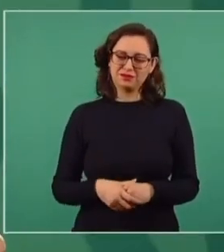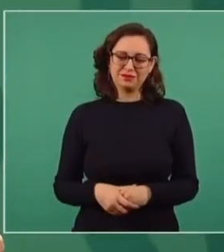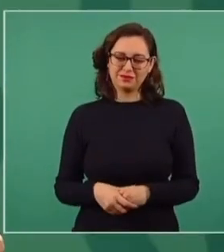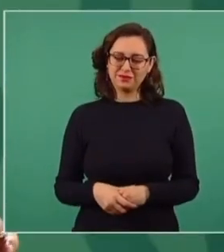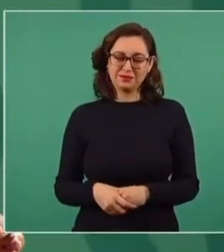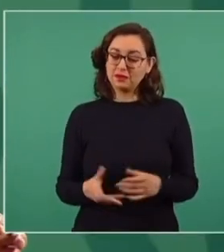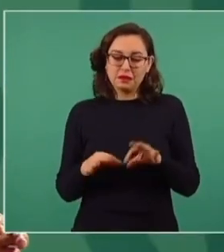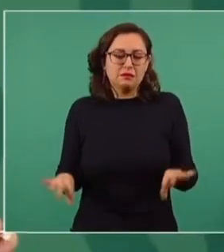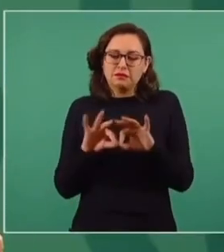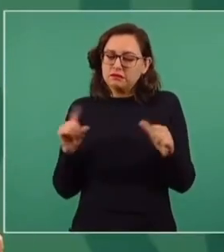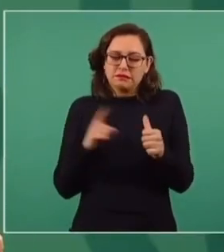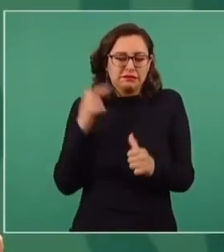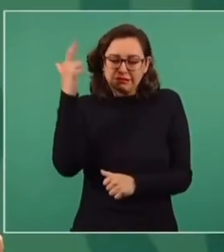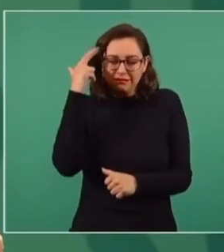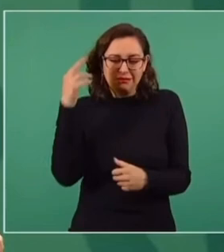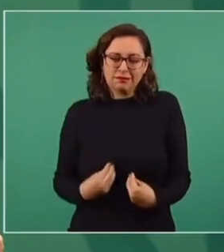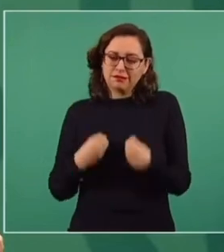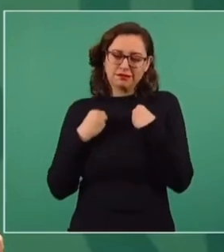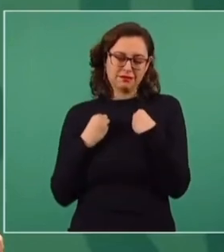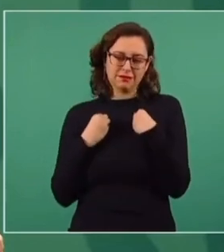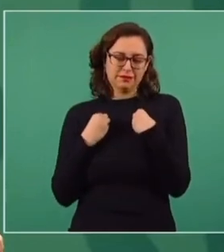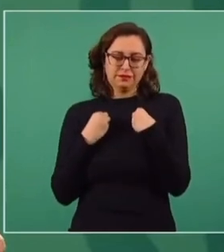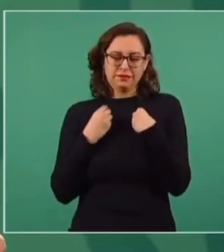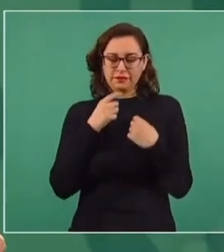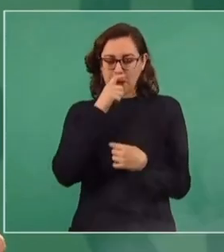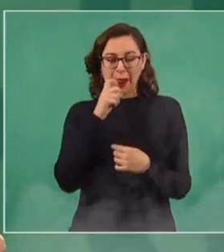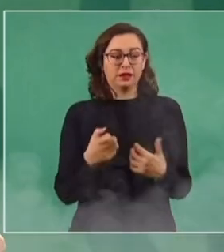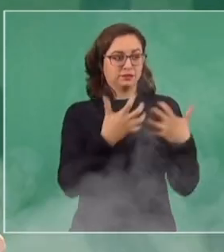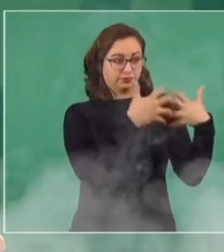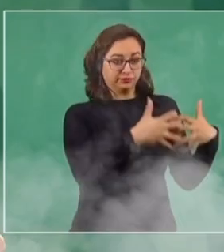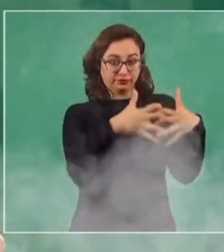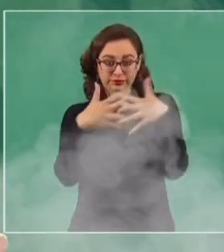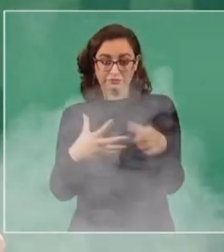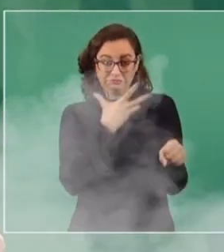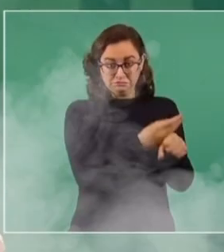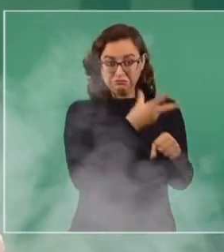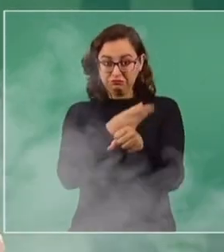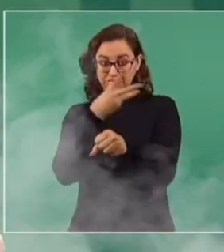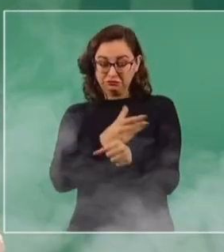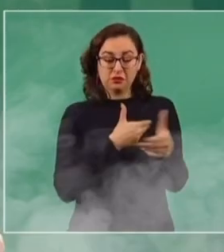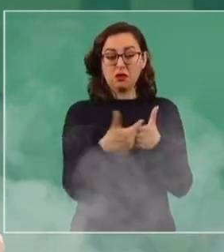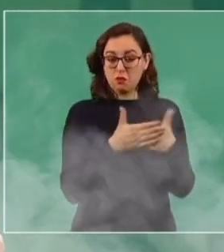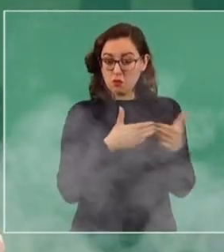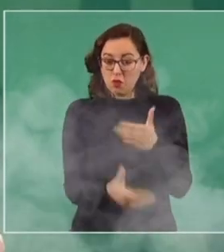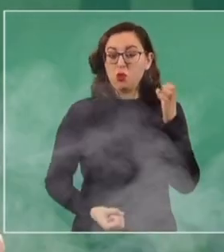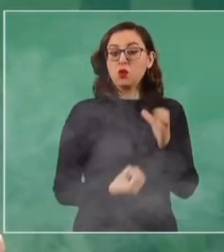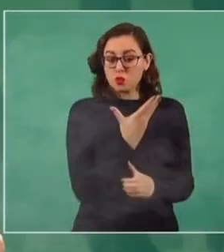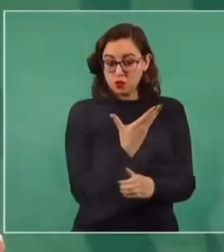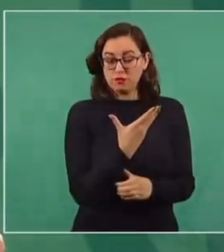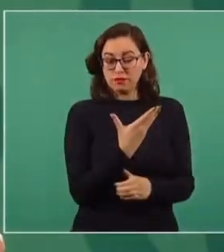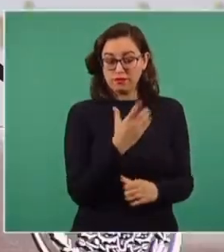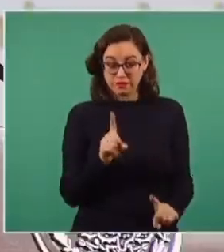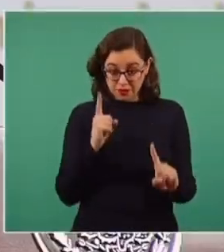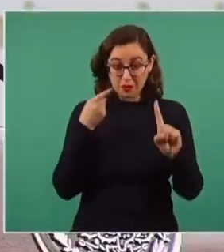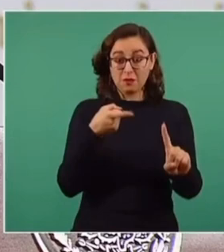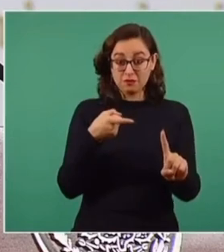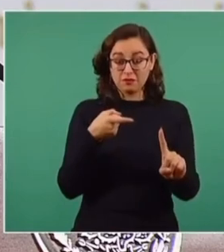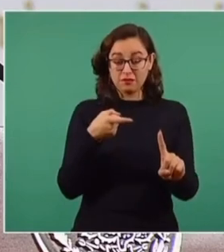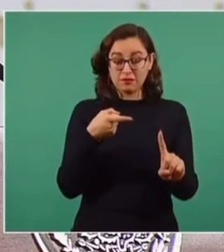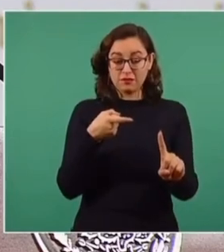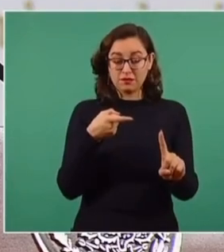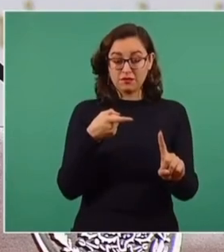Lo más importante es la vida. Las refinerías se están modernizando y el propósito, además de